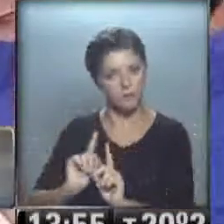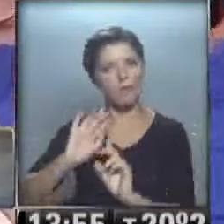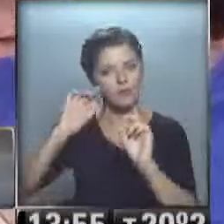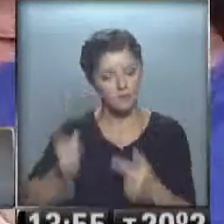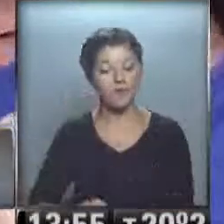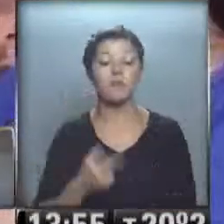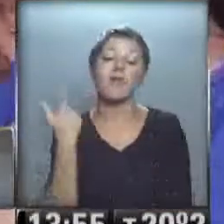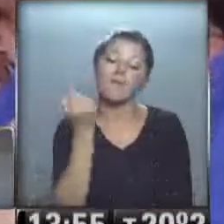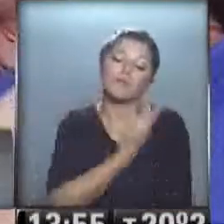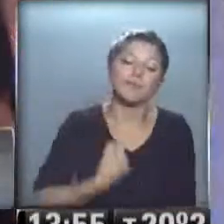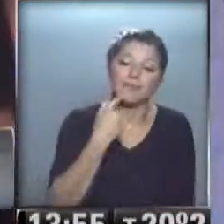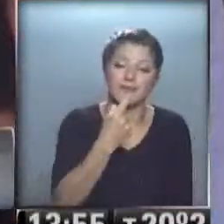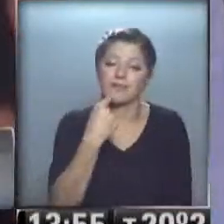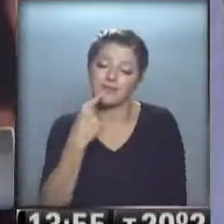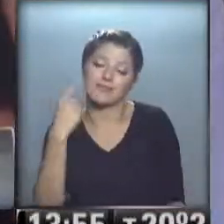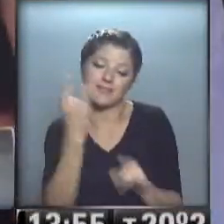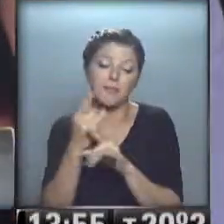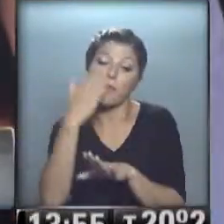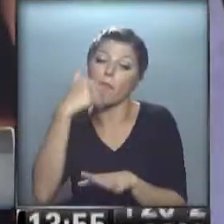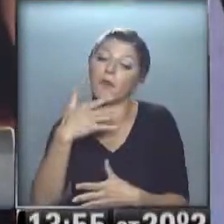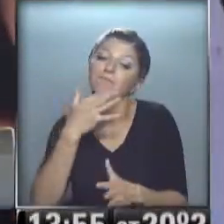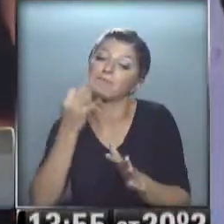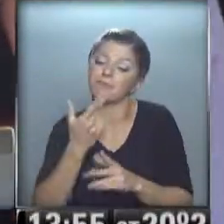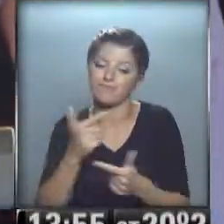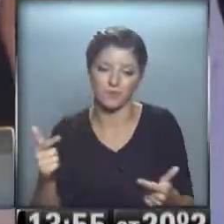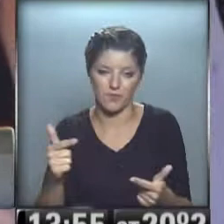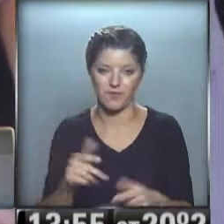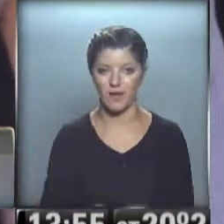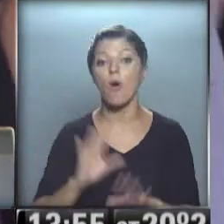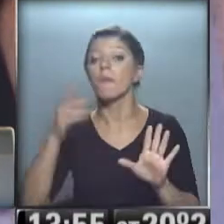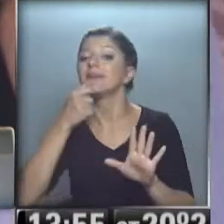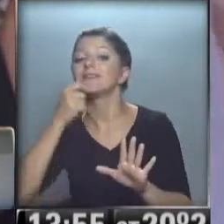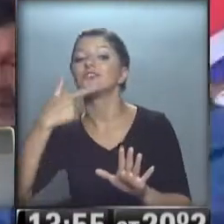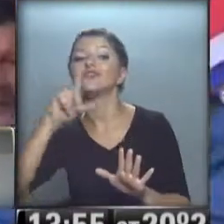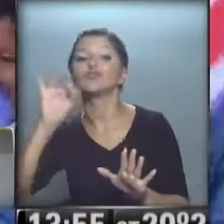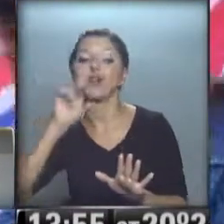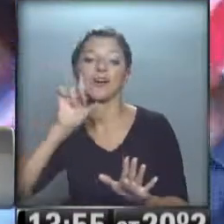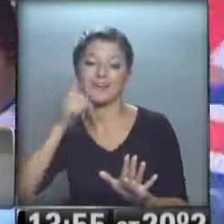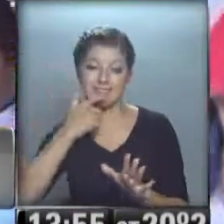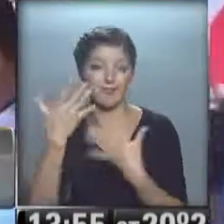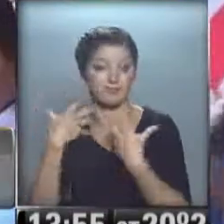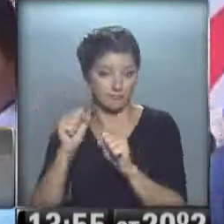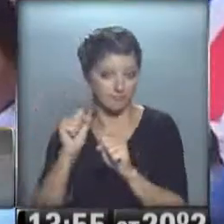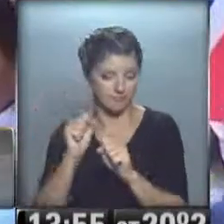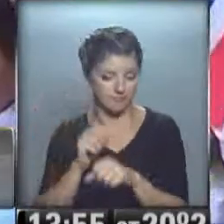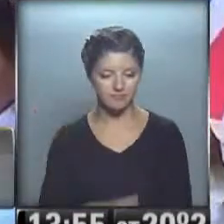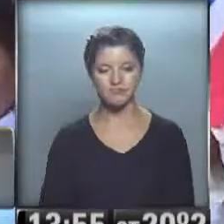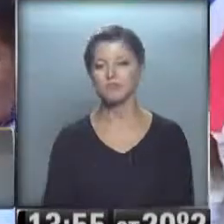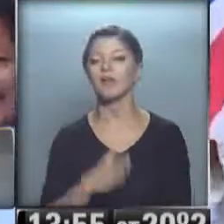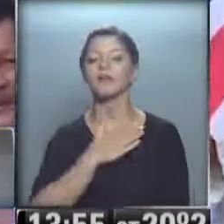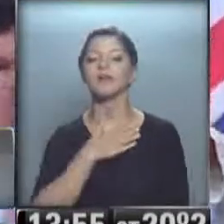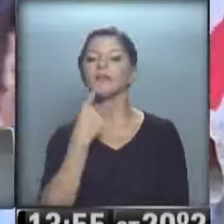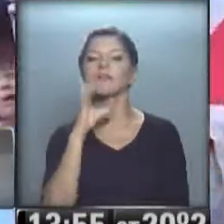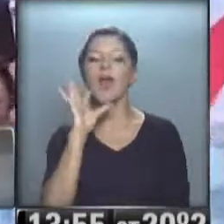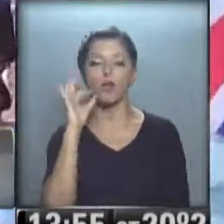presidentes que prometen eso y después no cumplen, vamos a ver si Guillermo Solís lo hace. Yo quería reivindicar algo